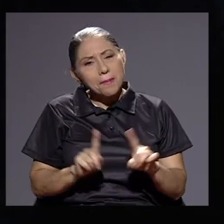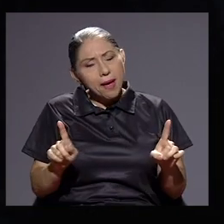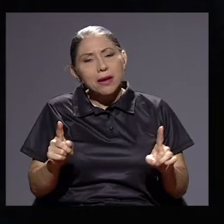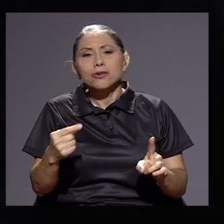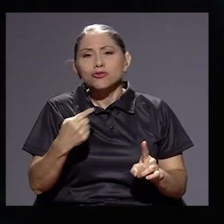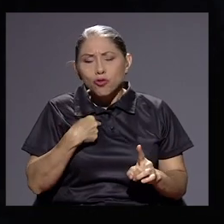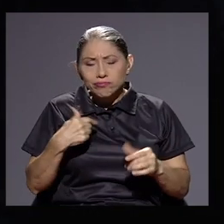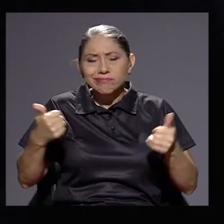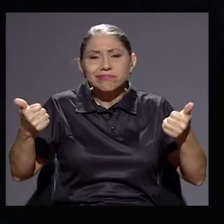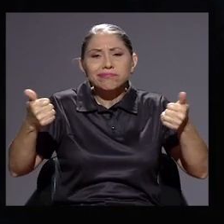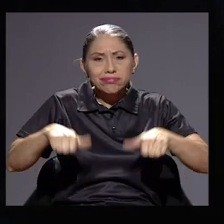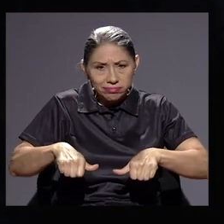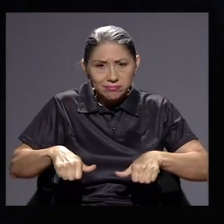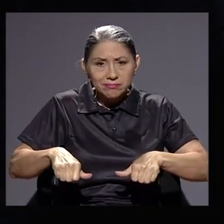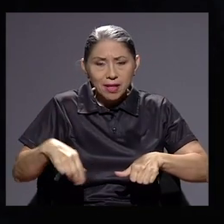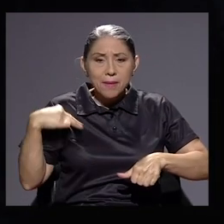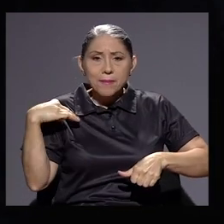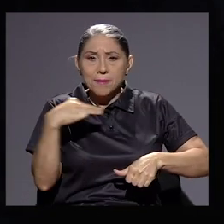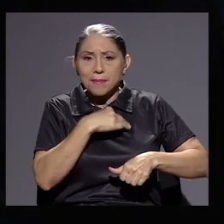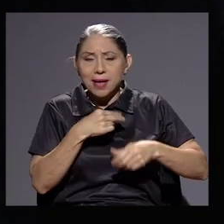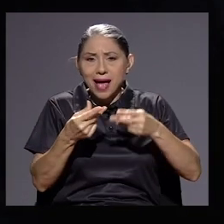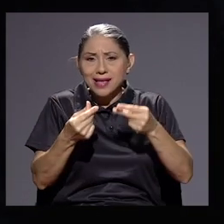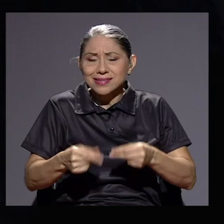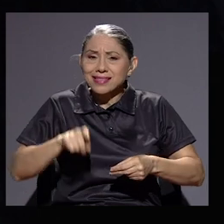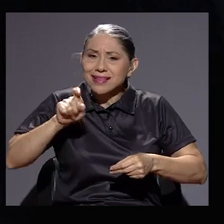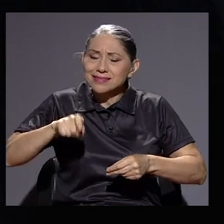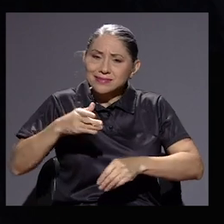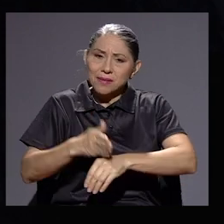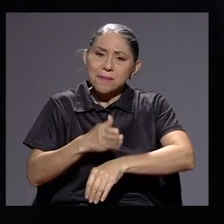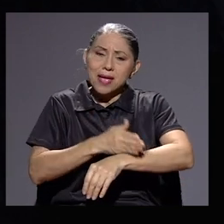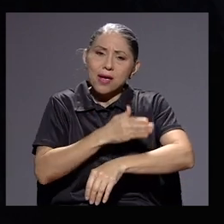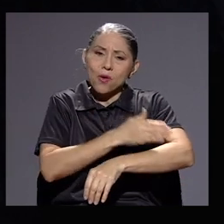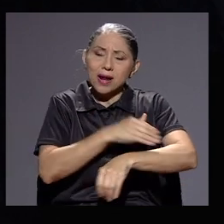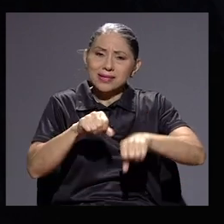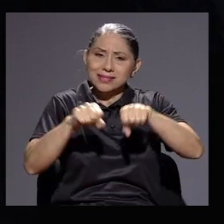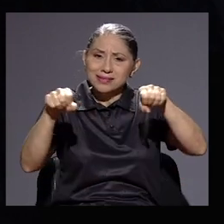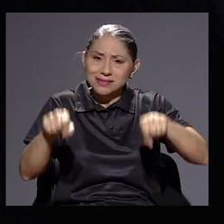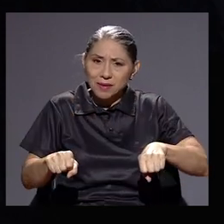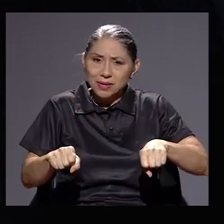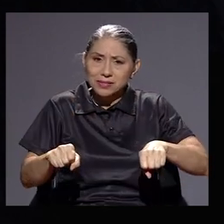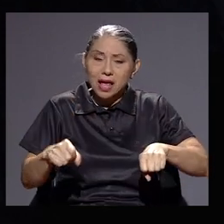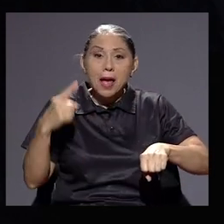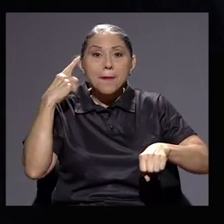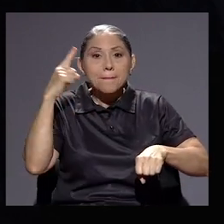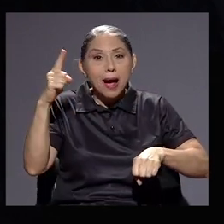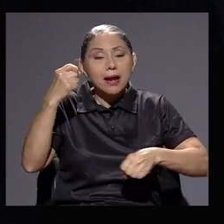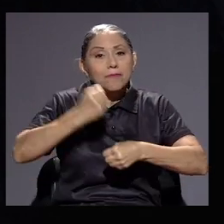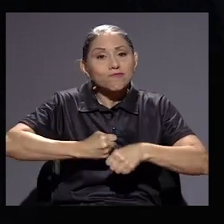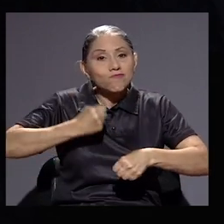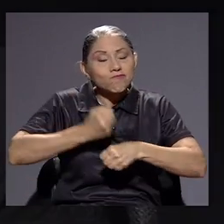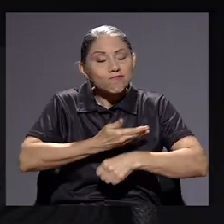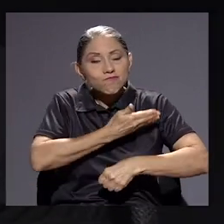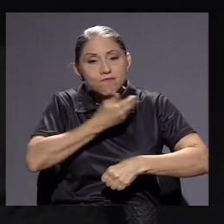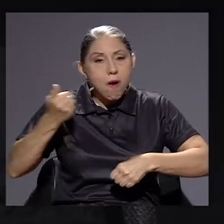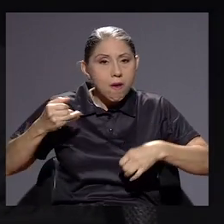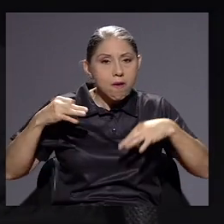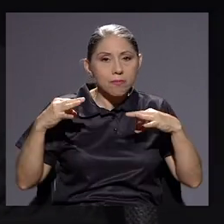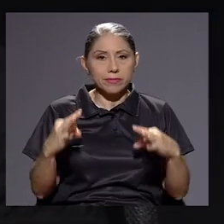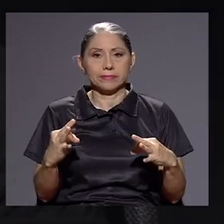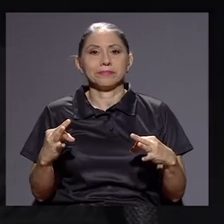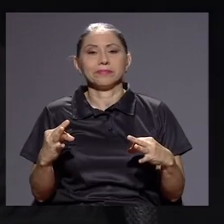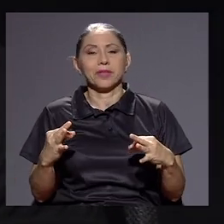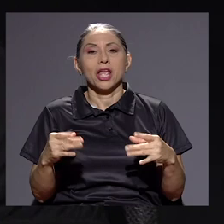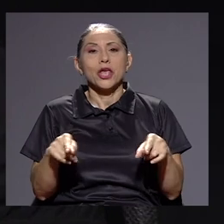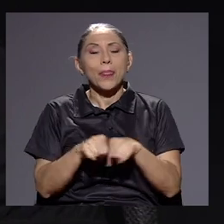estoy totalmente de acuerdo en que Hacienda necesita mejorar sus sistemas para hacer mejor su labor y, por otro lado,